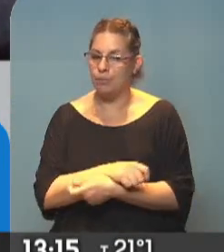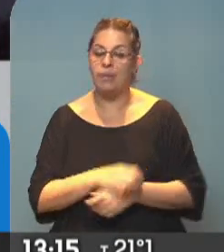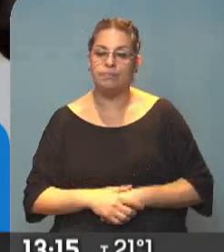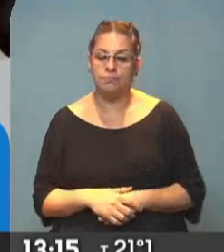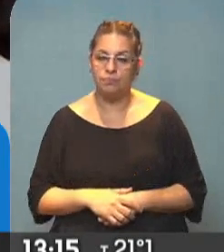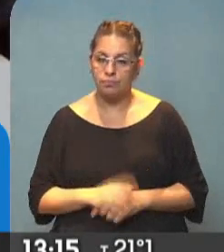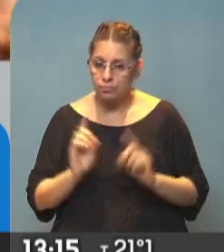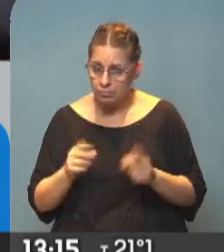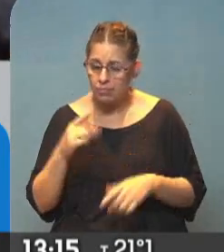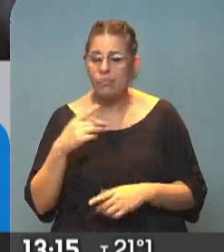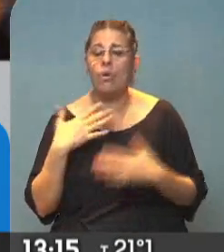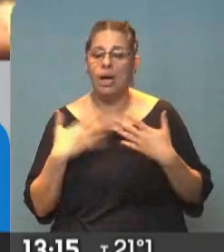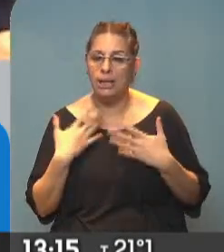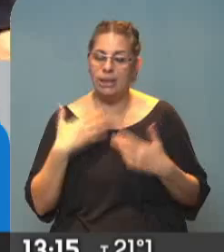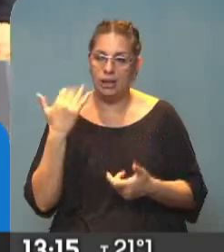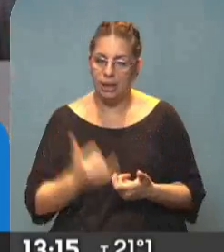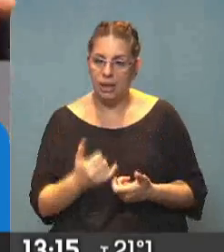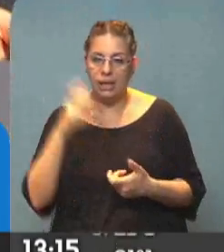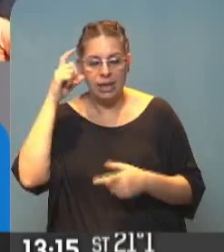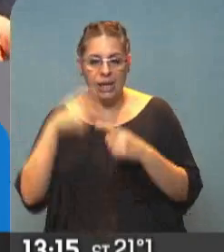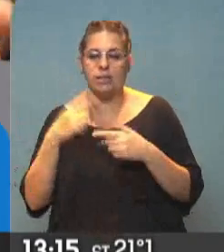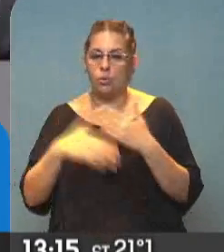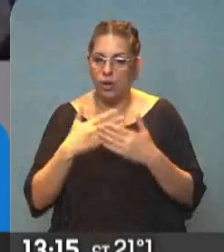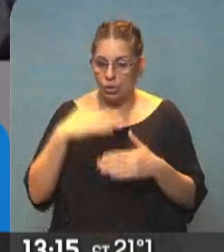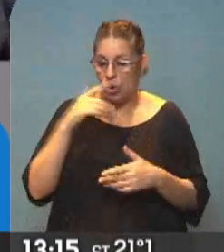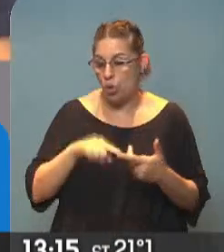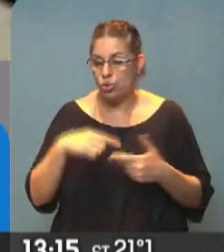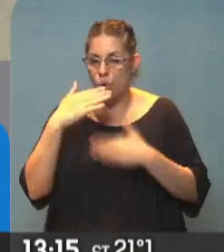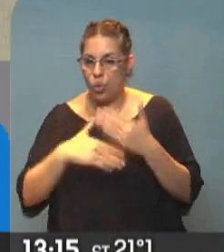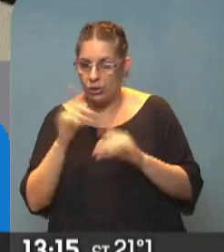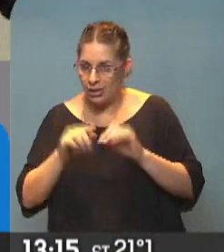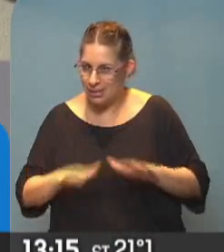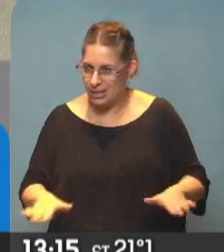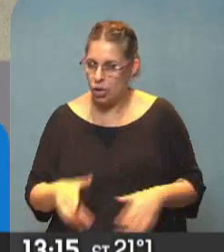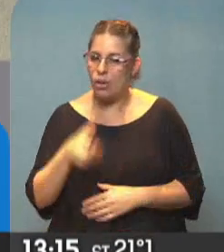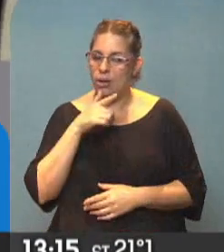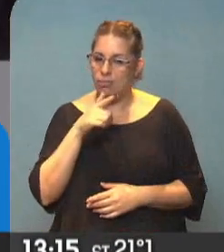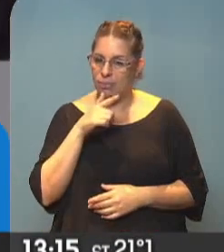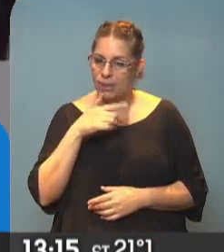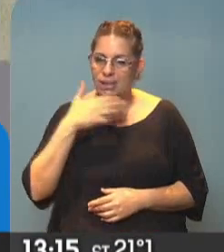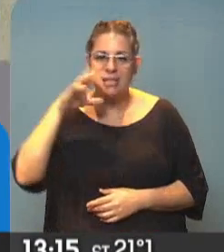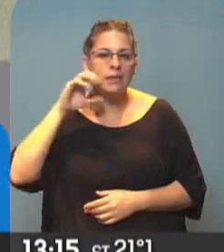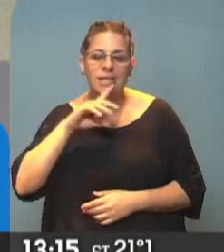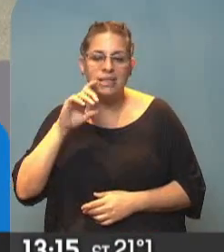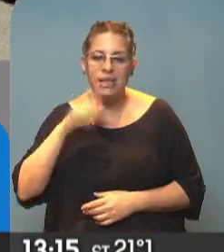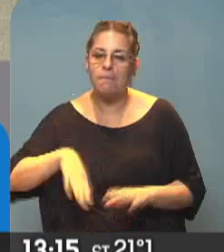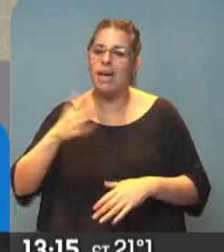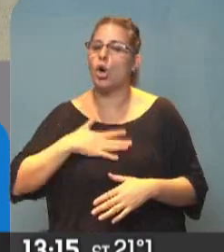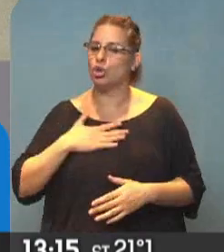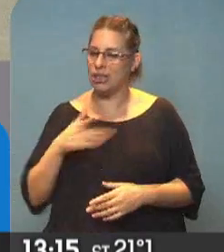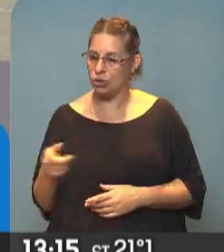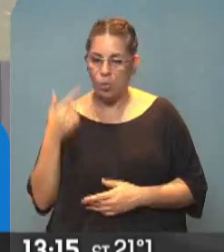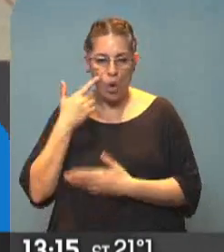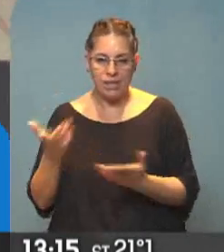dentro de esa alegría hay exjugadores, jugadores y también chicos. Pero me parece que este, Sebastián, es el que más contesto también. Sebastián, ver,